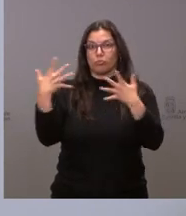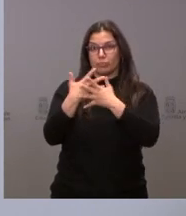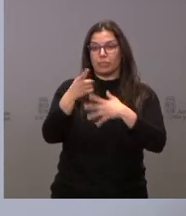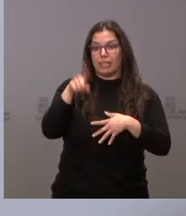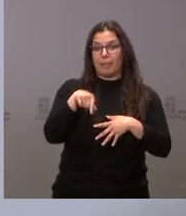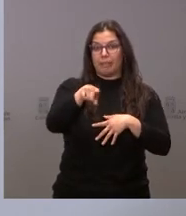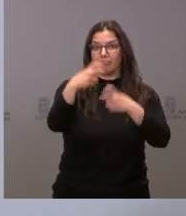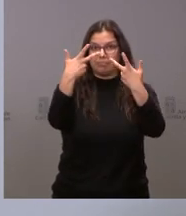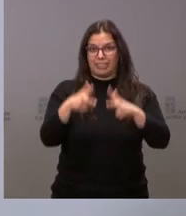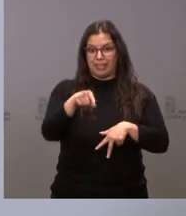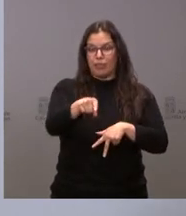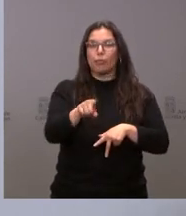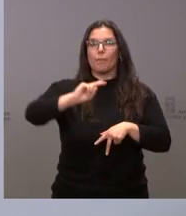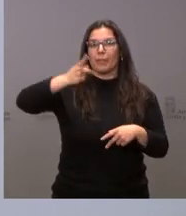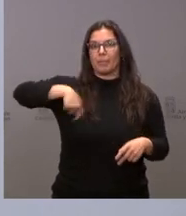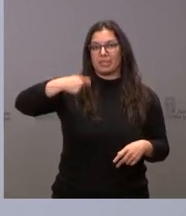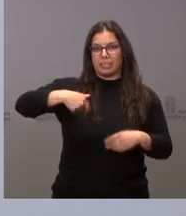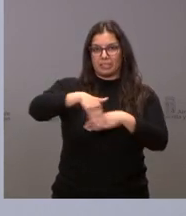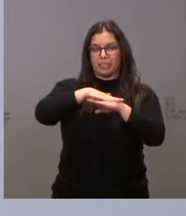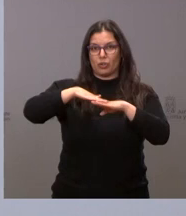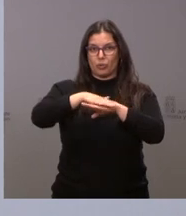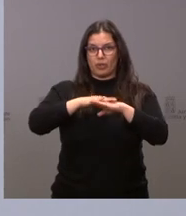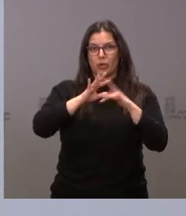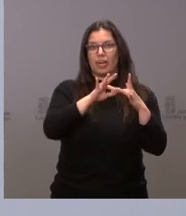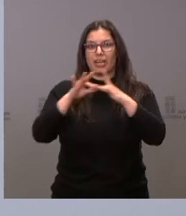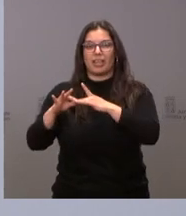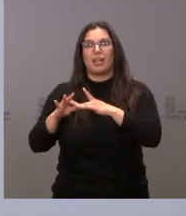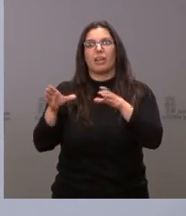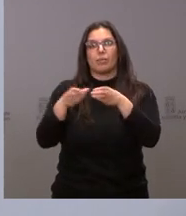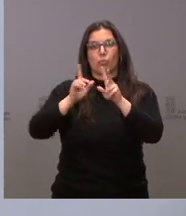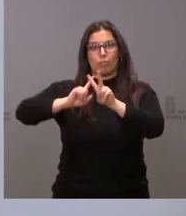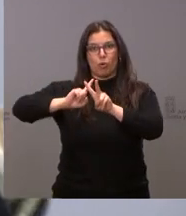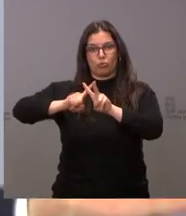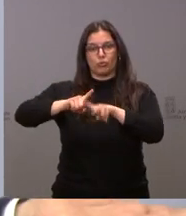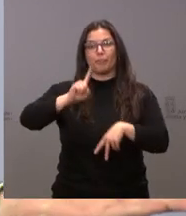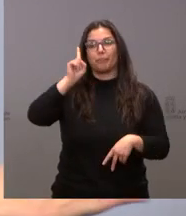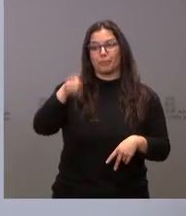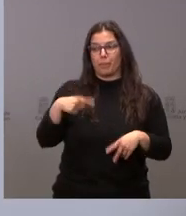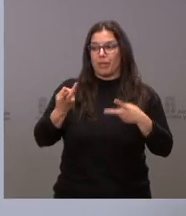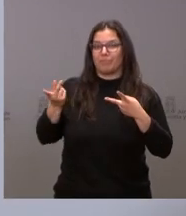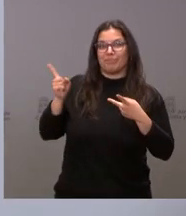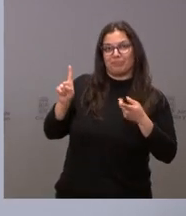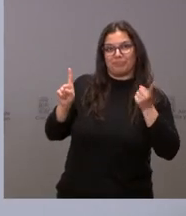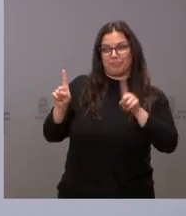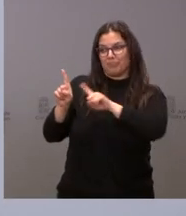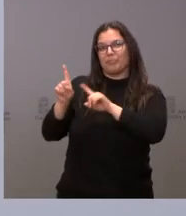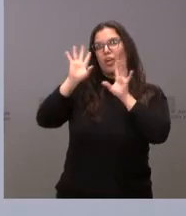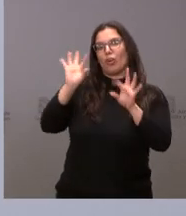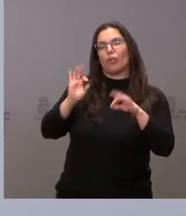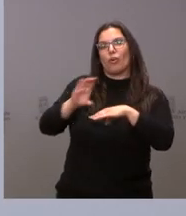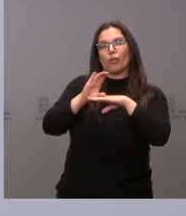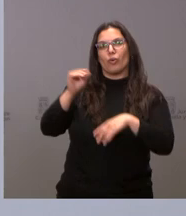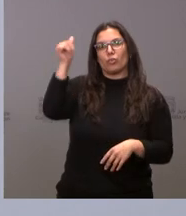vicepresidente del Gobierno y líder del partido Vox. También me acompaña, lógicamente, el consejero